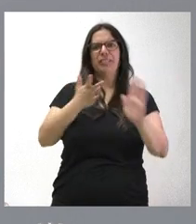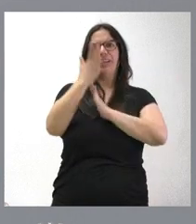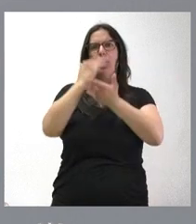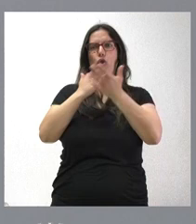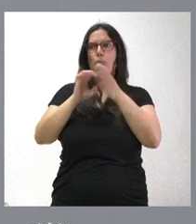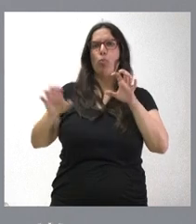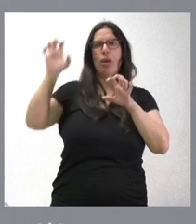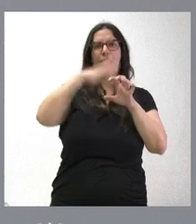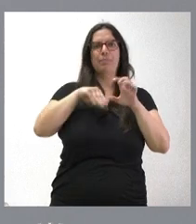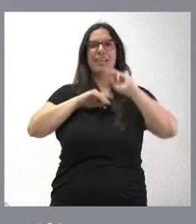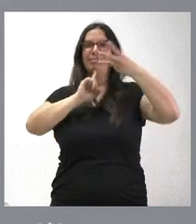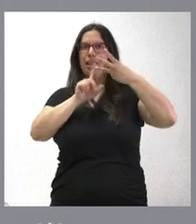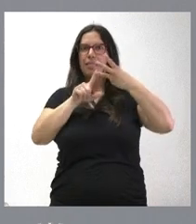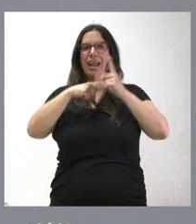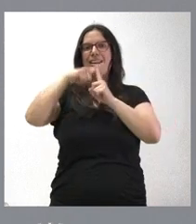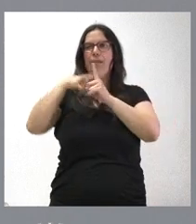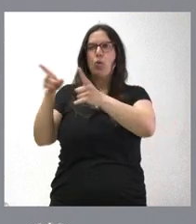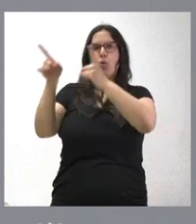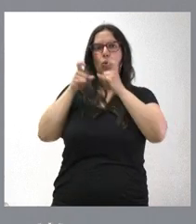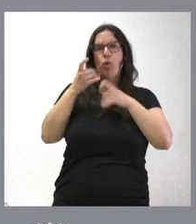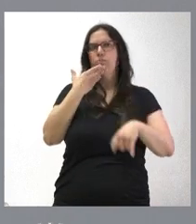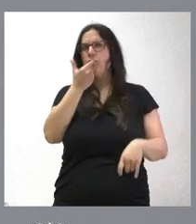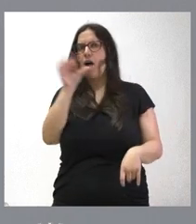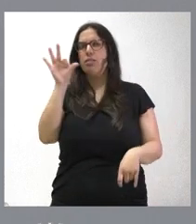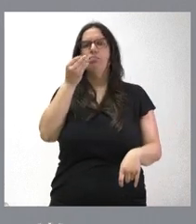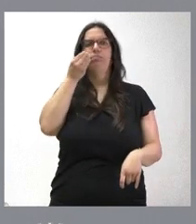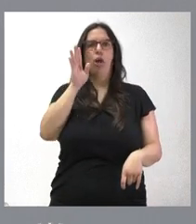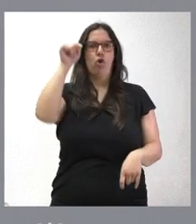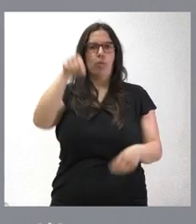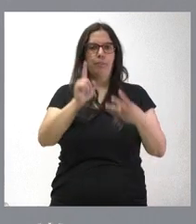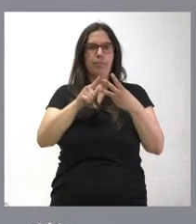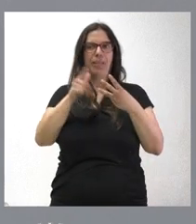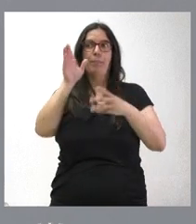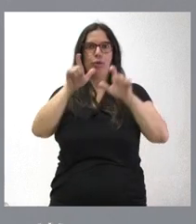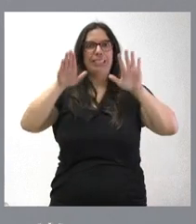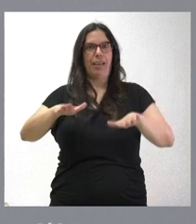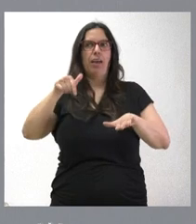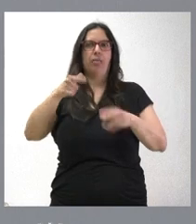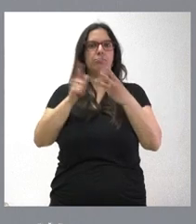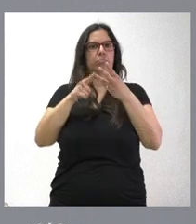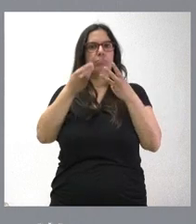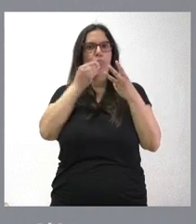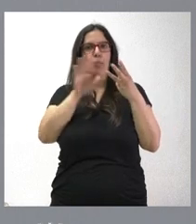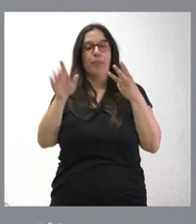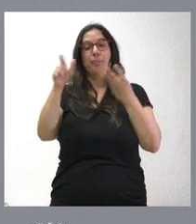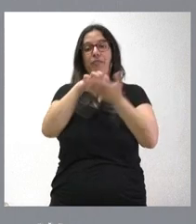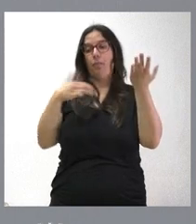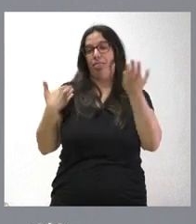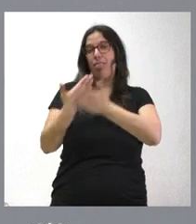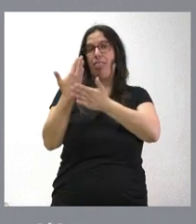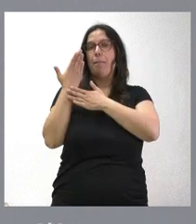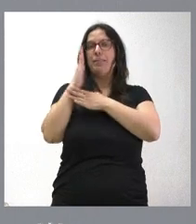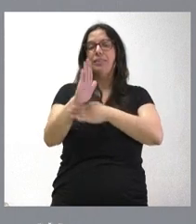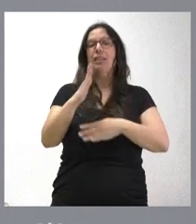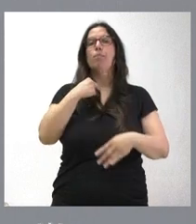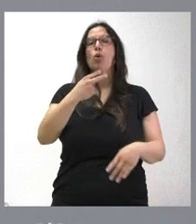de España con mejor nivel de atracción del talento y de retención del talento. Este informe fue presentado hace unos días por la